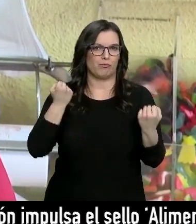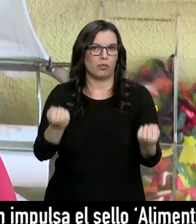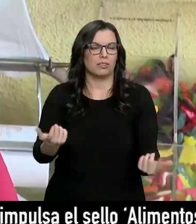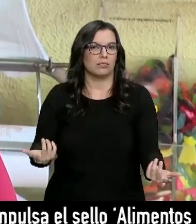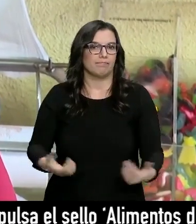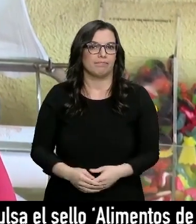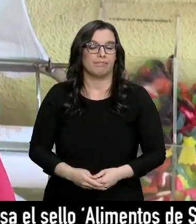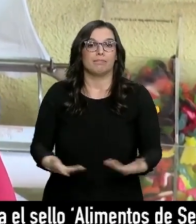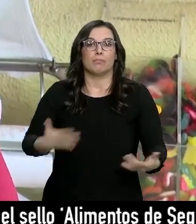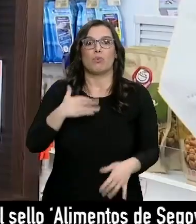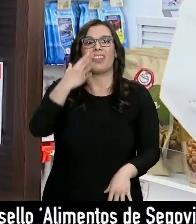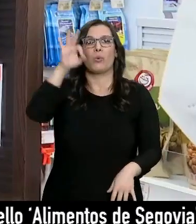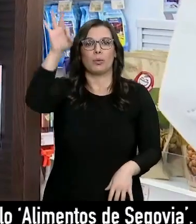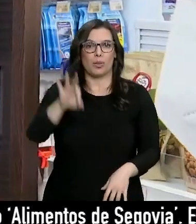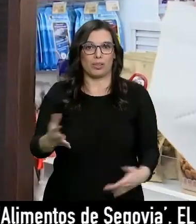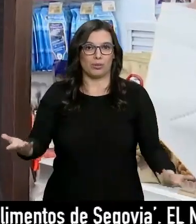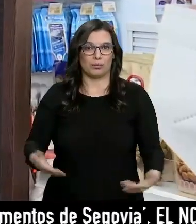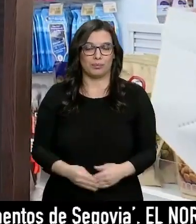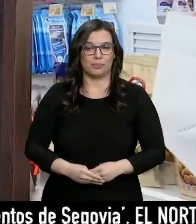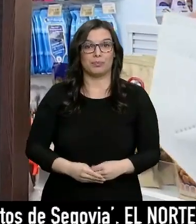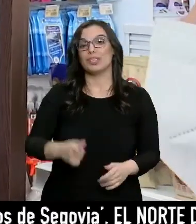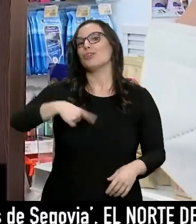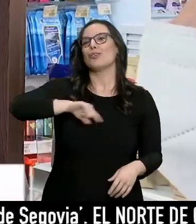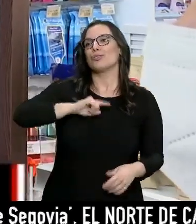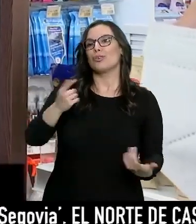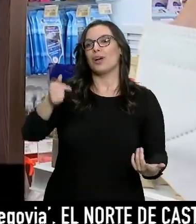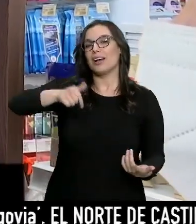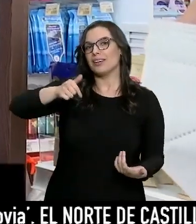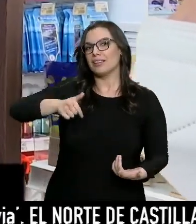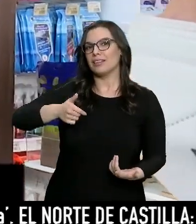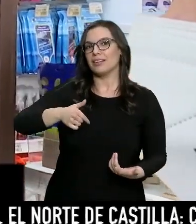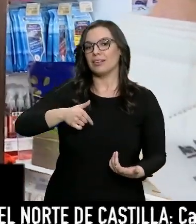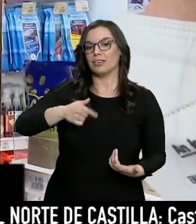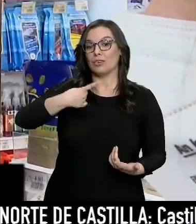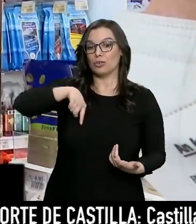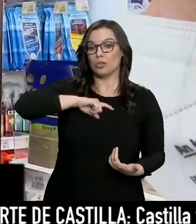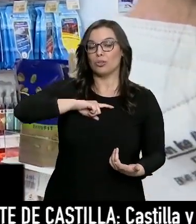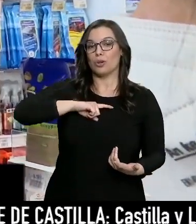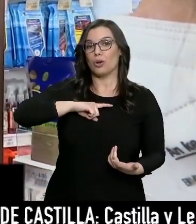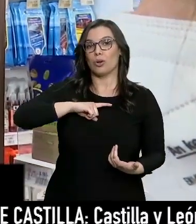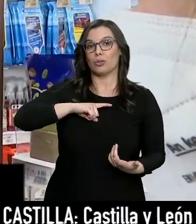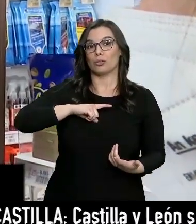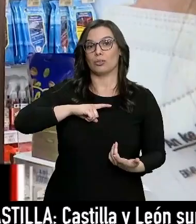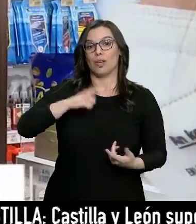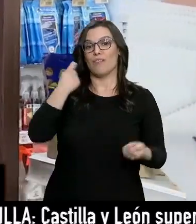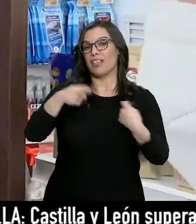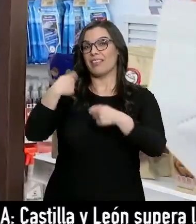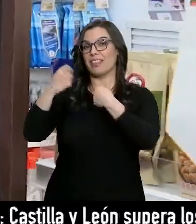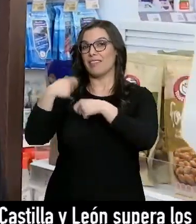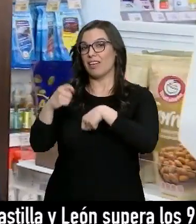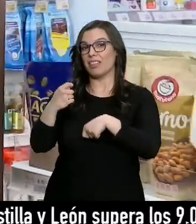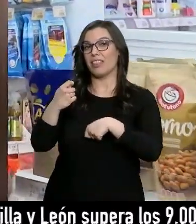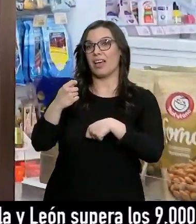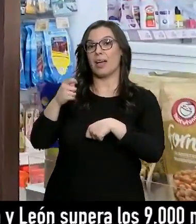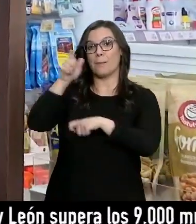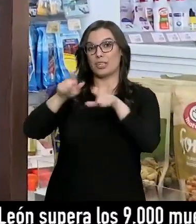pues el 50%. Nosotros teniendo en cuenta que nuestro producto vendido a Portugal es en torno